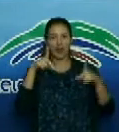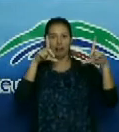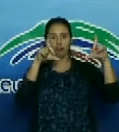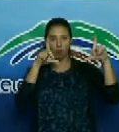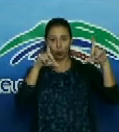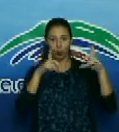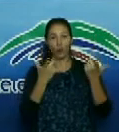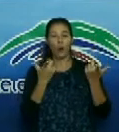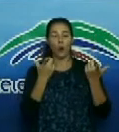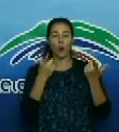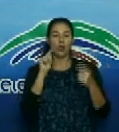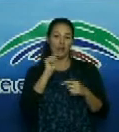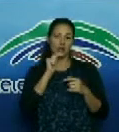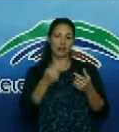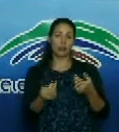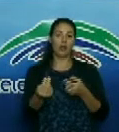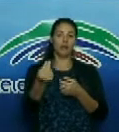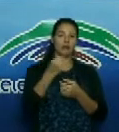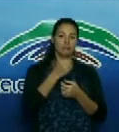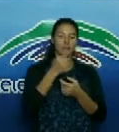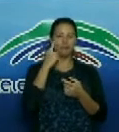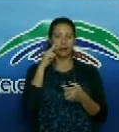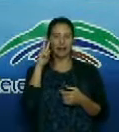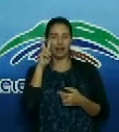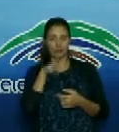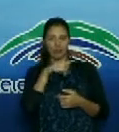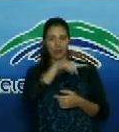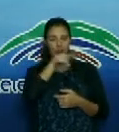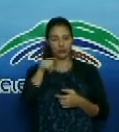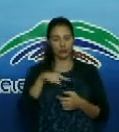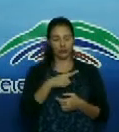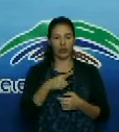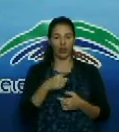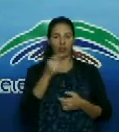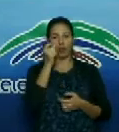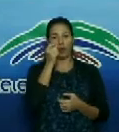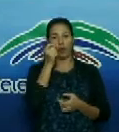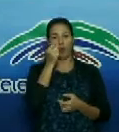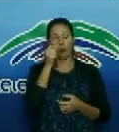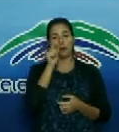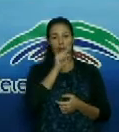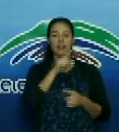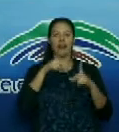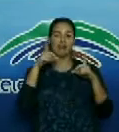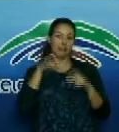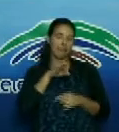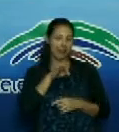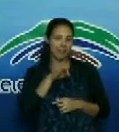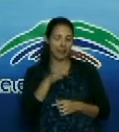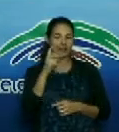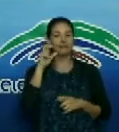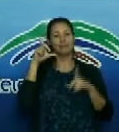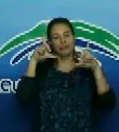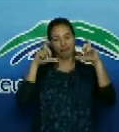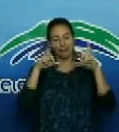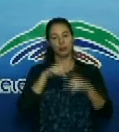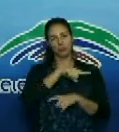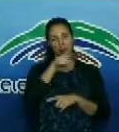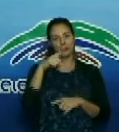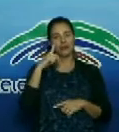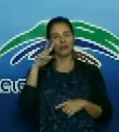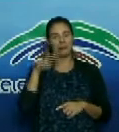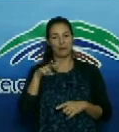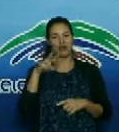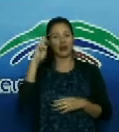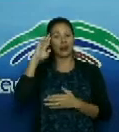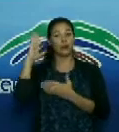hizo llegar nuestro colaborador Renato Quevedo Molina desde Cayo Mambí. Aquí el reconocimiento que se hizo en ese